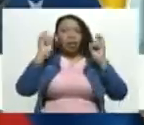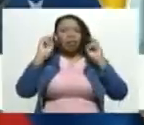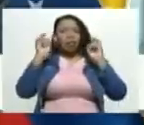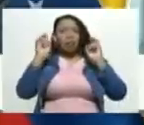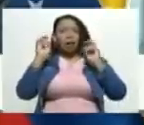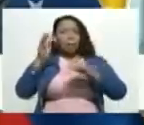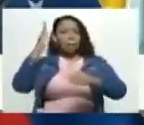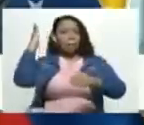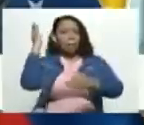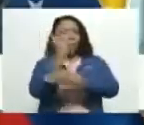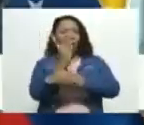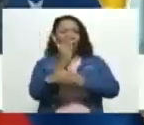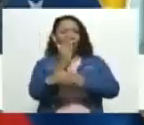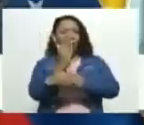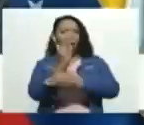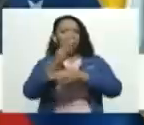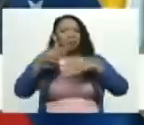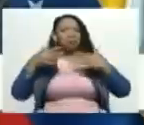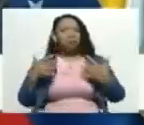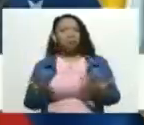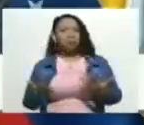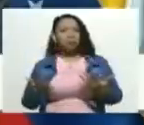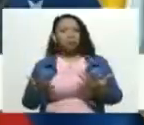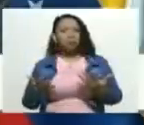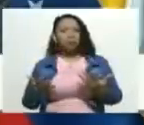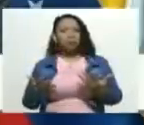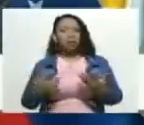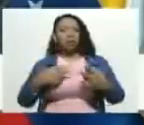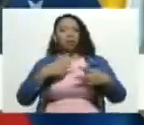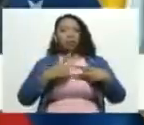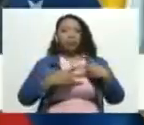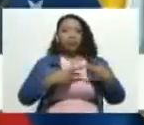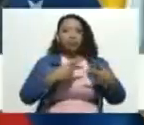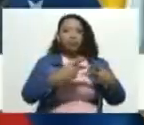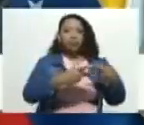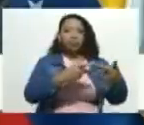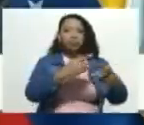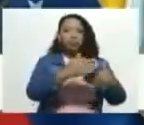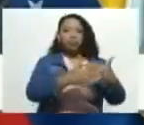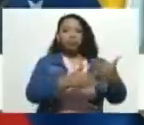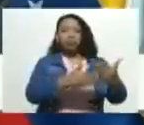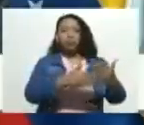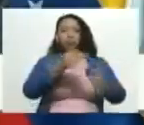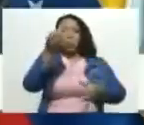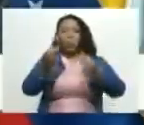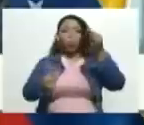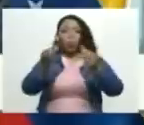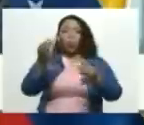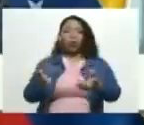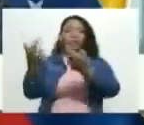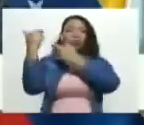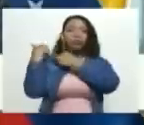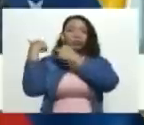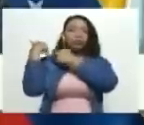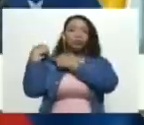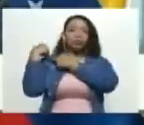la sanción, el castigo, el proceso judicial correspondiente